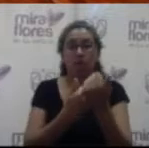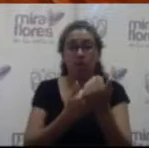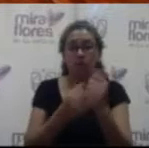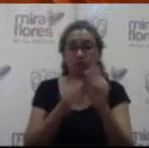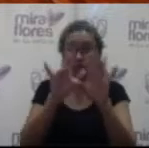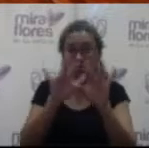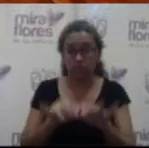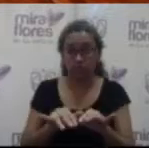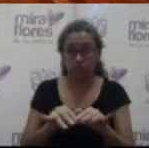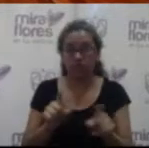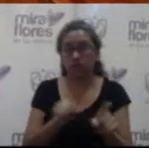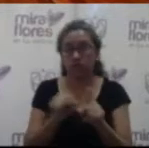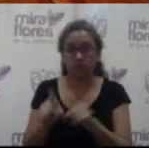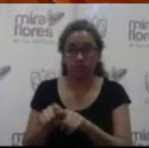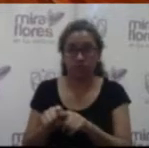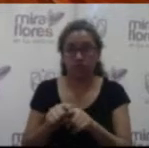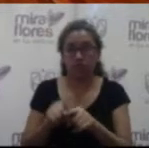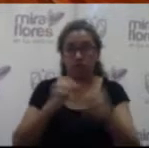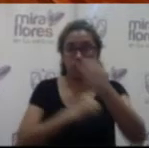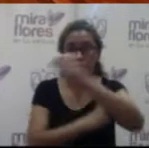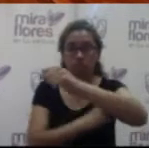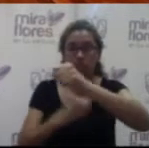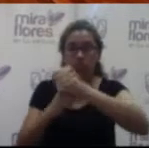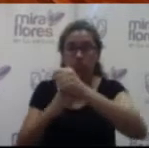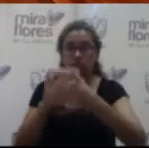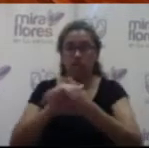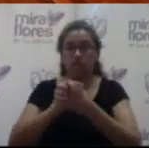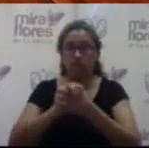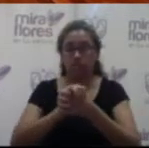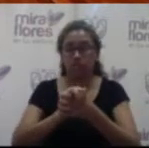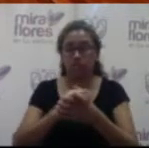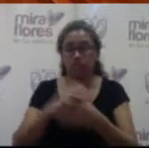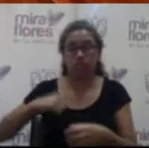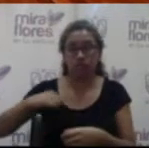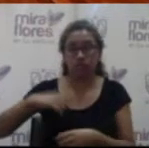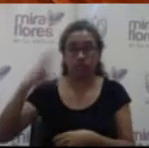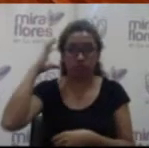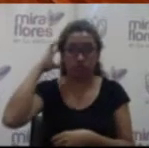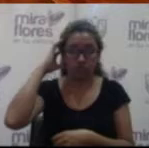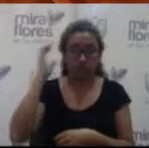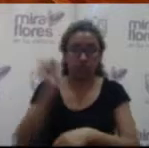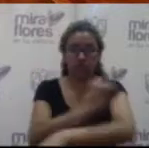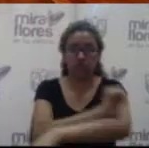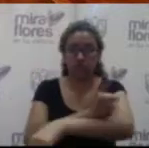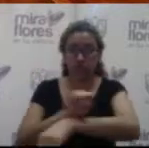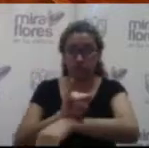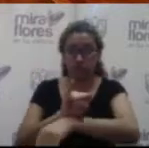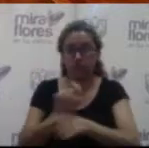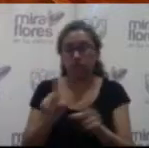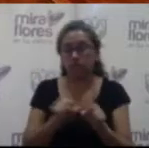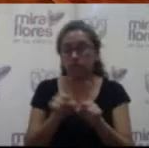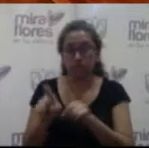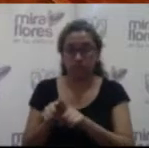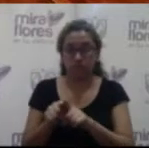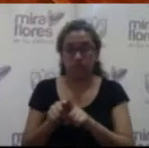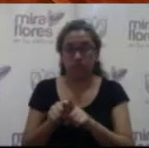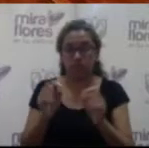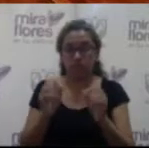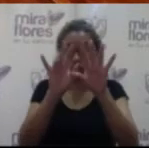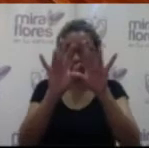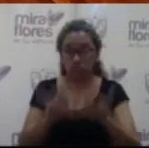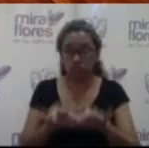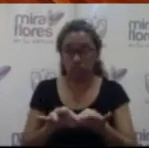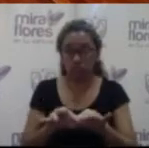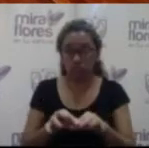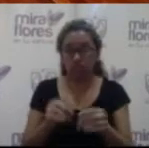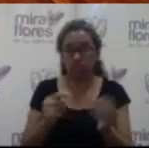técnico para el Puente de la Amistad entre la Municipalidad de Miraflores y la Municipalidad de San Isidro, contenida en el documento anexo que forma